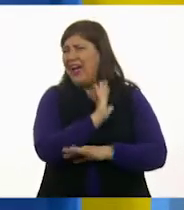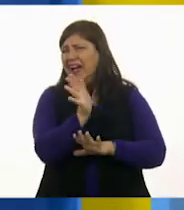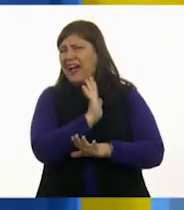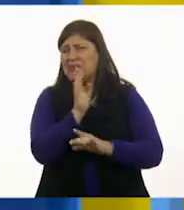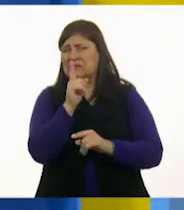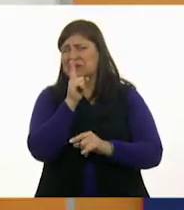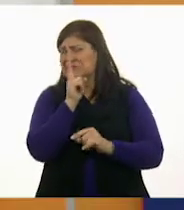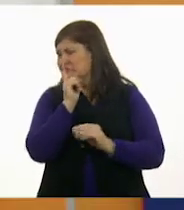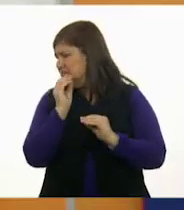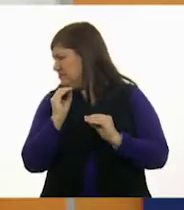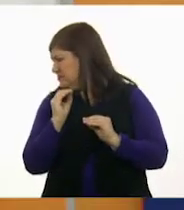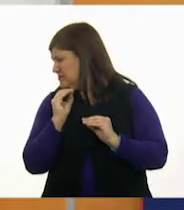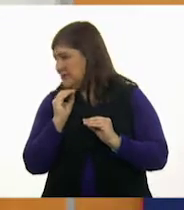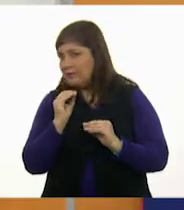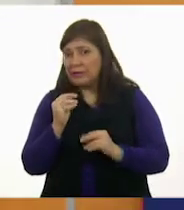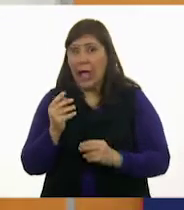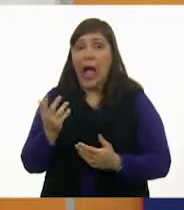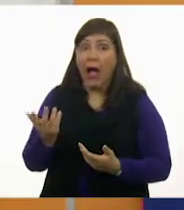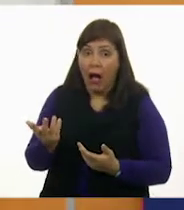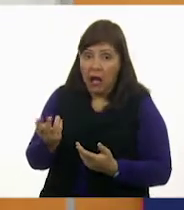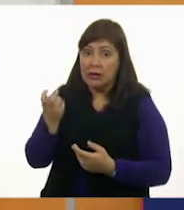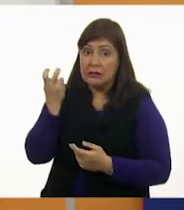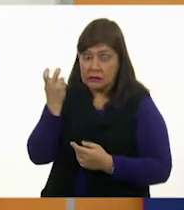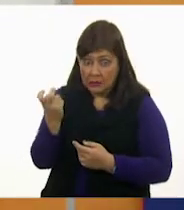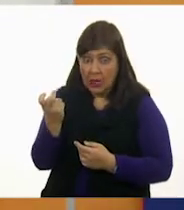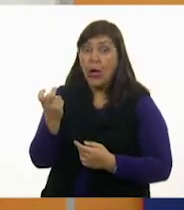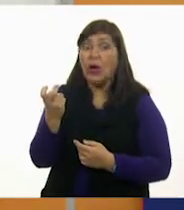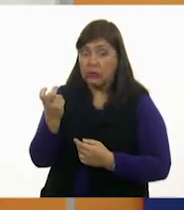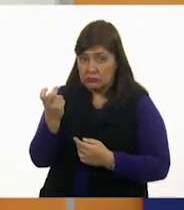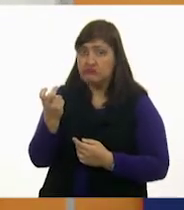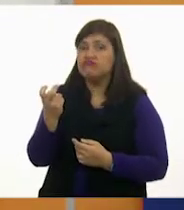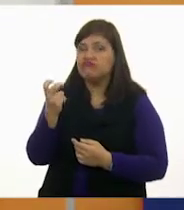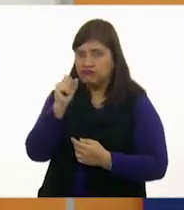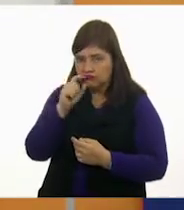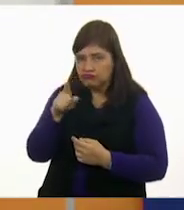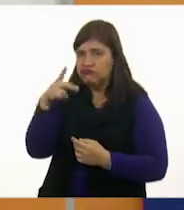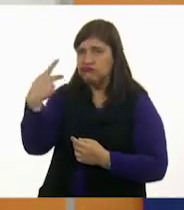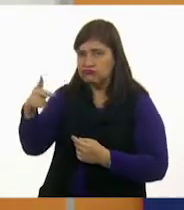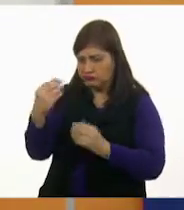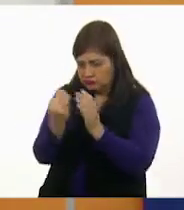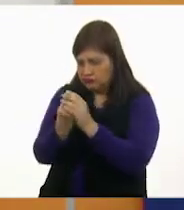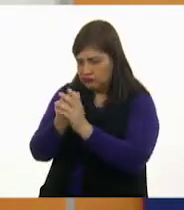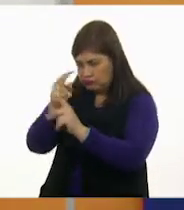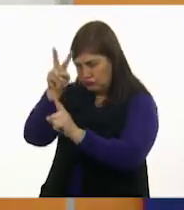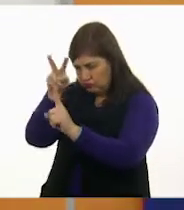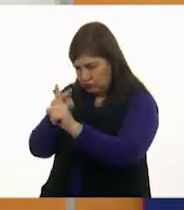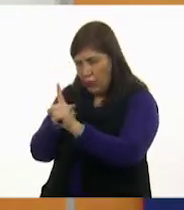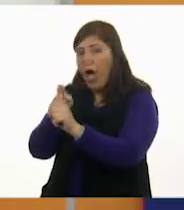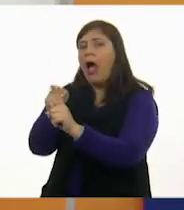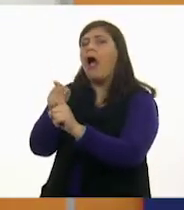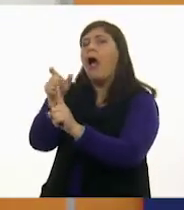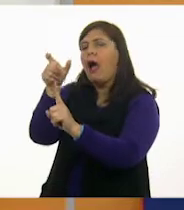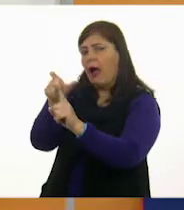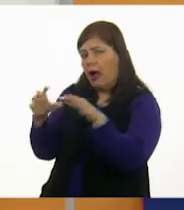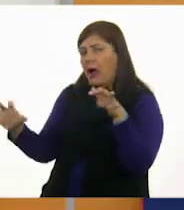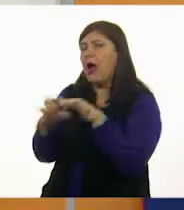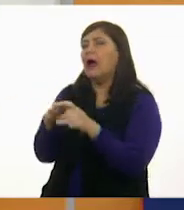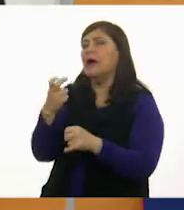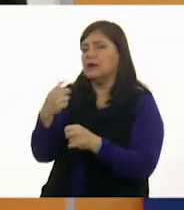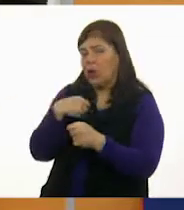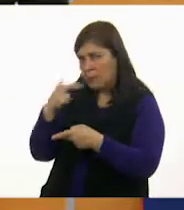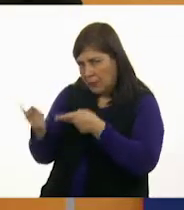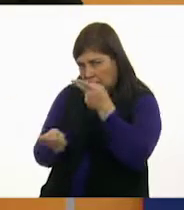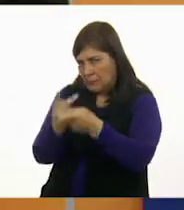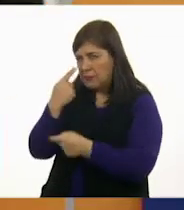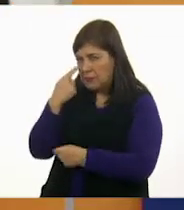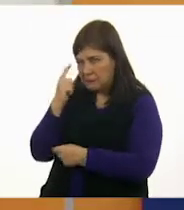Ah, eso es algo que también es muy particular de tu caso. Te voy a hacer algunas preguntas. Sí. Entonces,